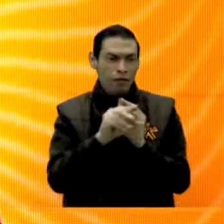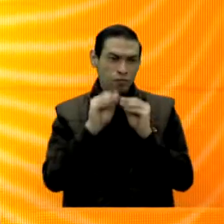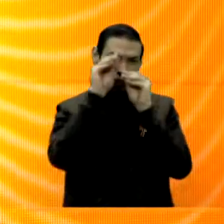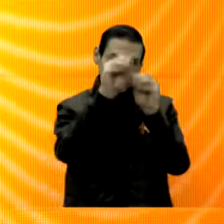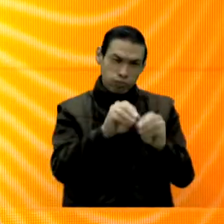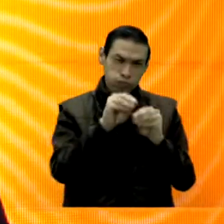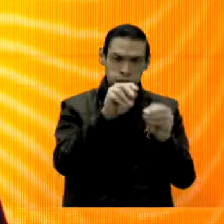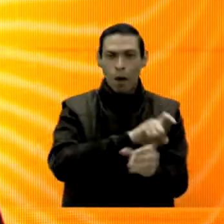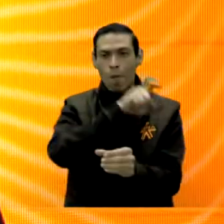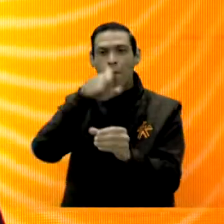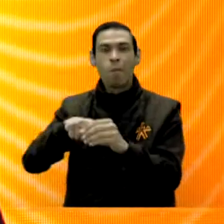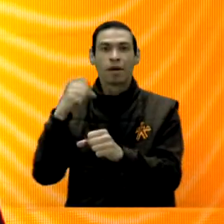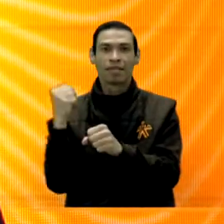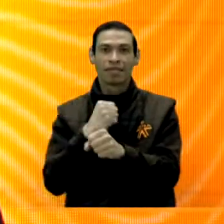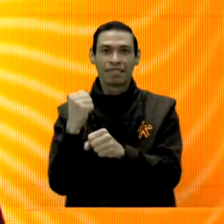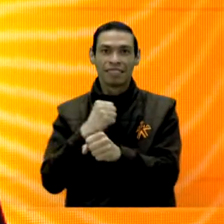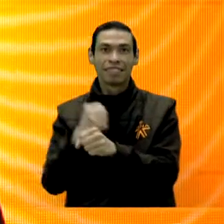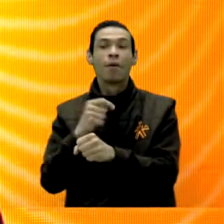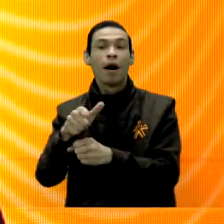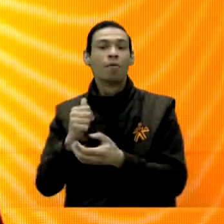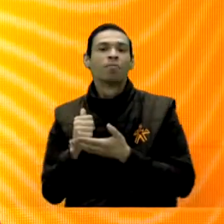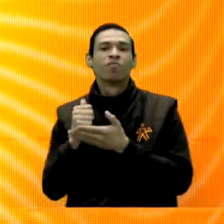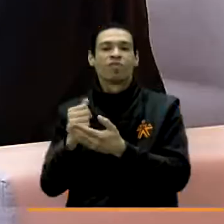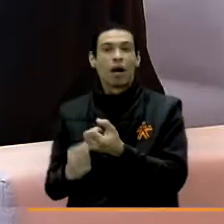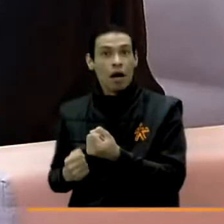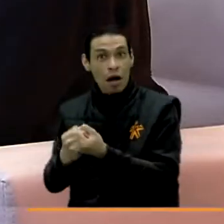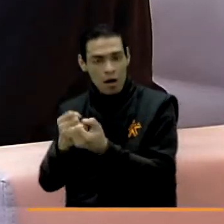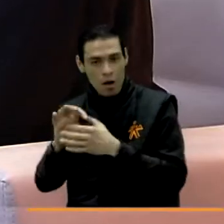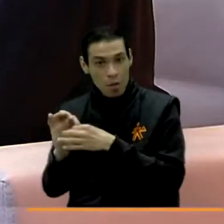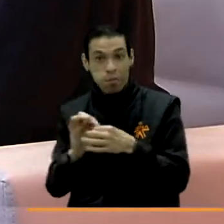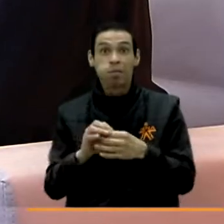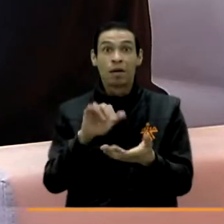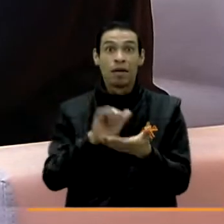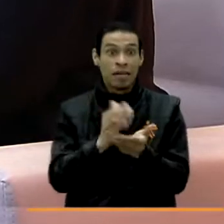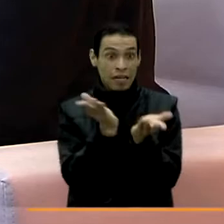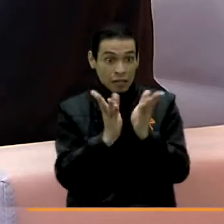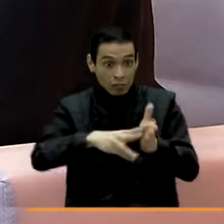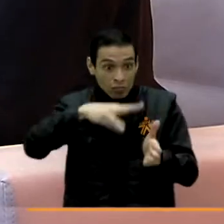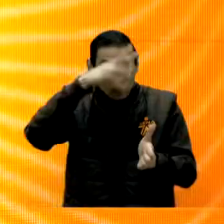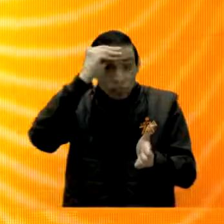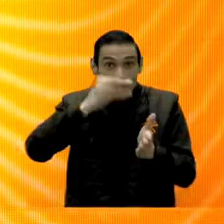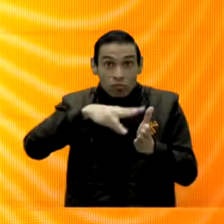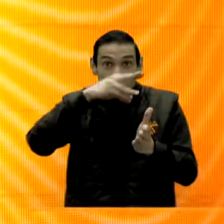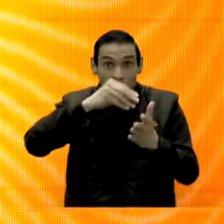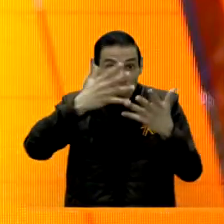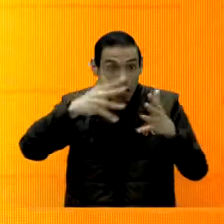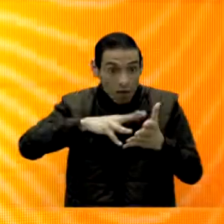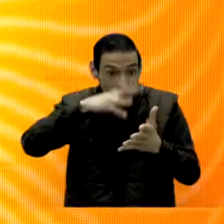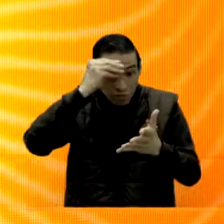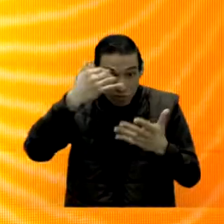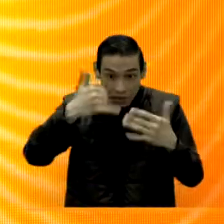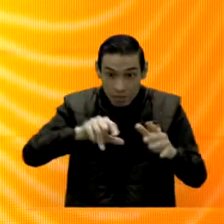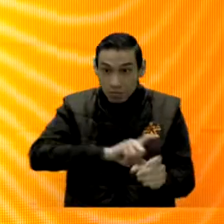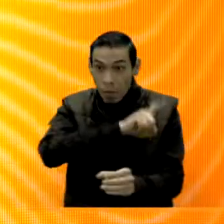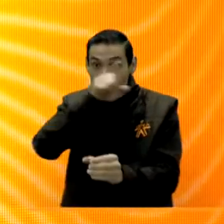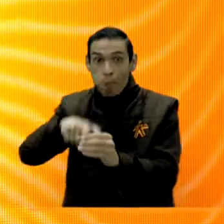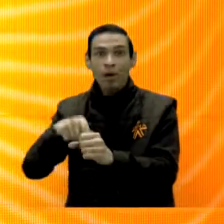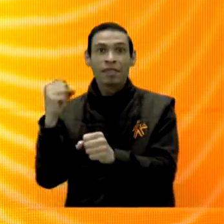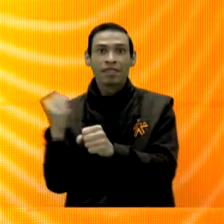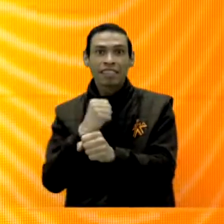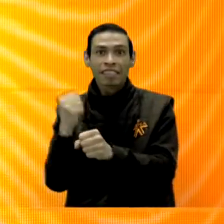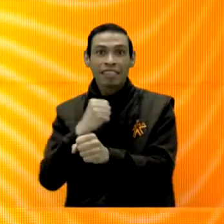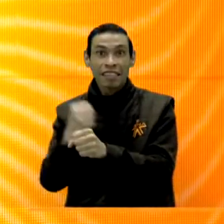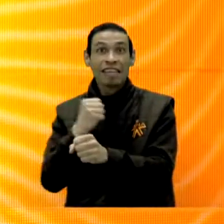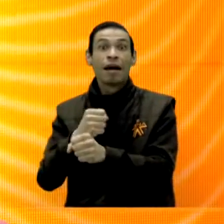requieren estas empresas. Si les estamos ahorrando una brecha importante, una vez nuestros aprendices ingresan a estas empresas,